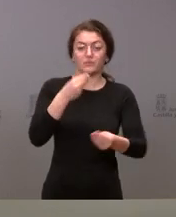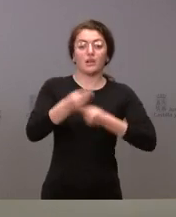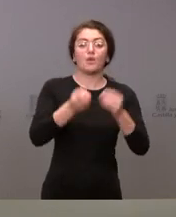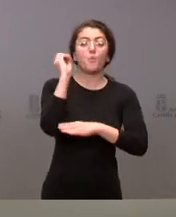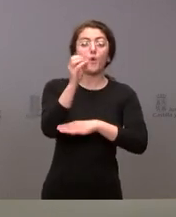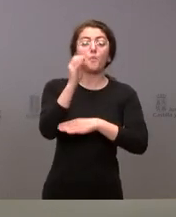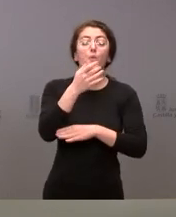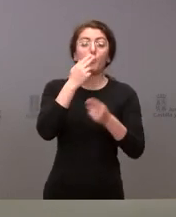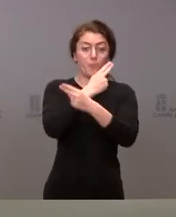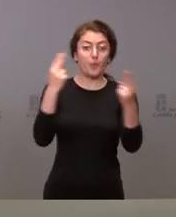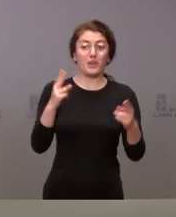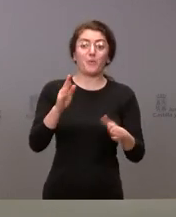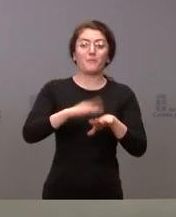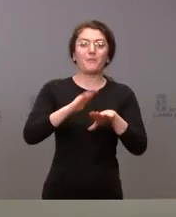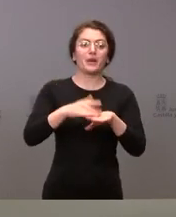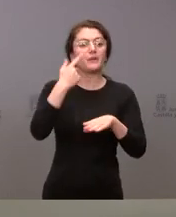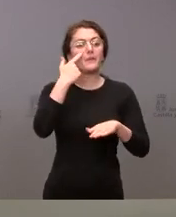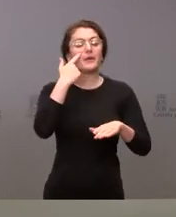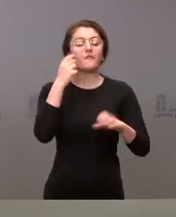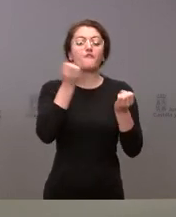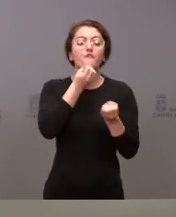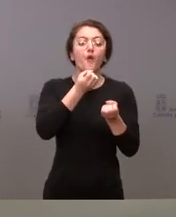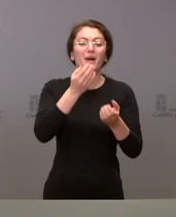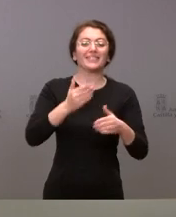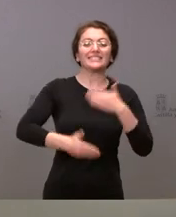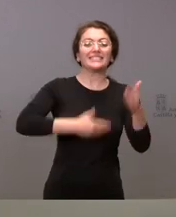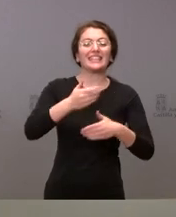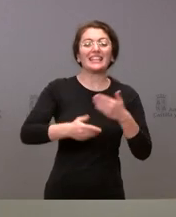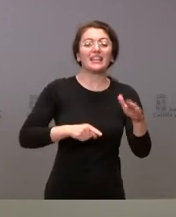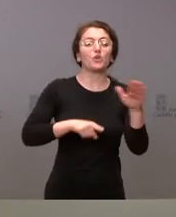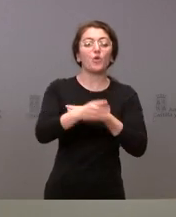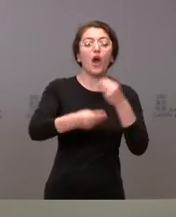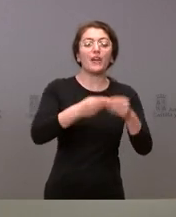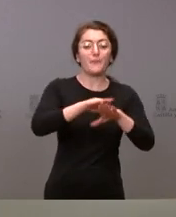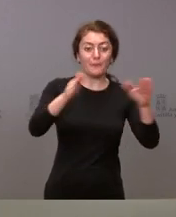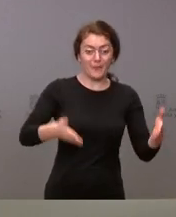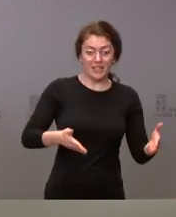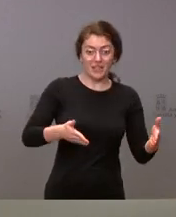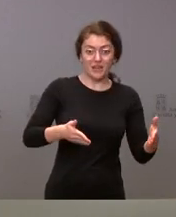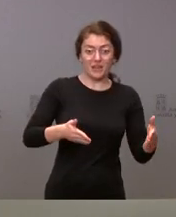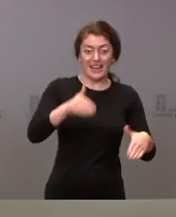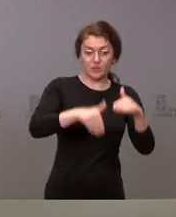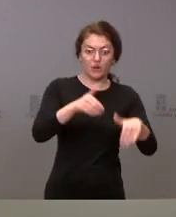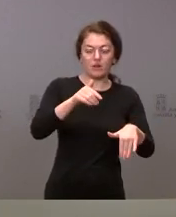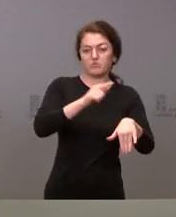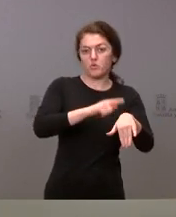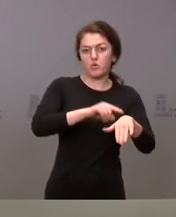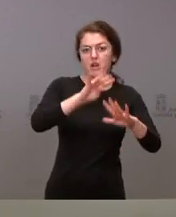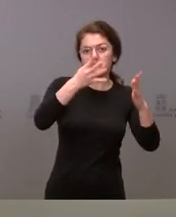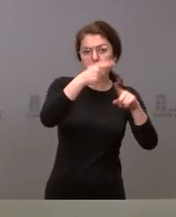informar sobre el desarrollo de la Constitución de las mesas electorales, que se producirá a partir de las nueve y media de la mañana aproximadamente.